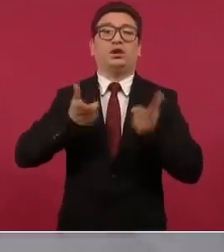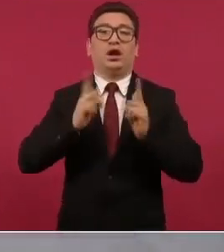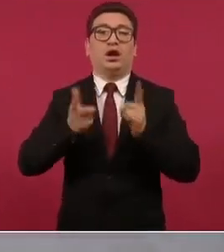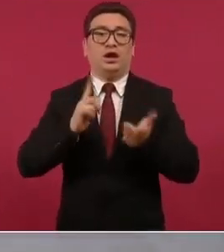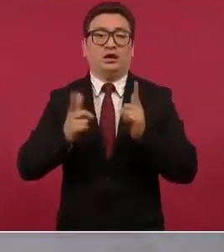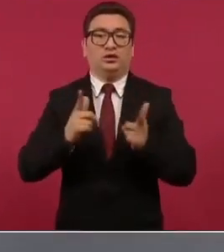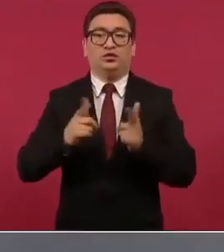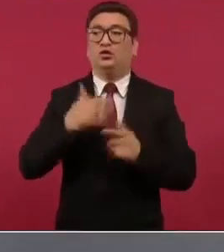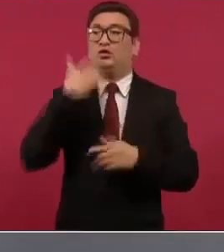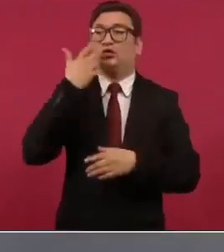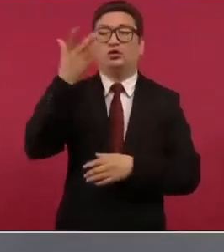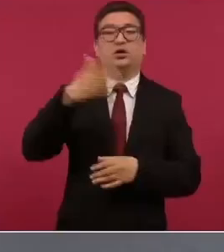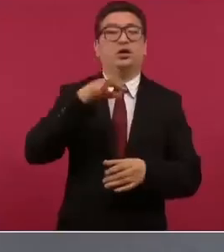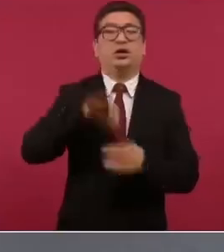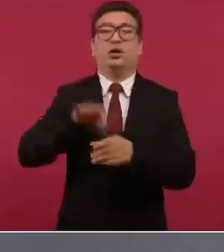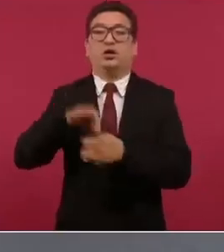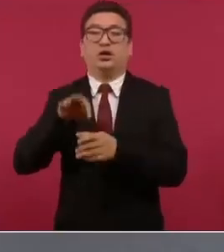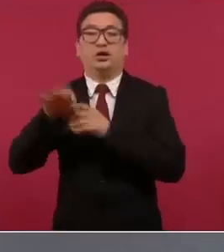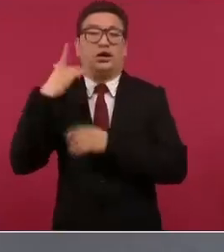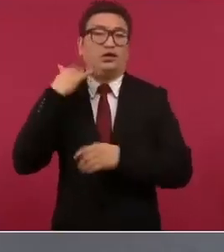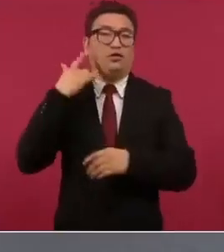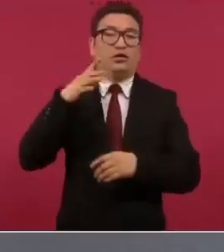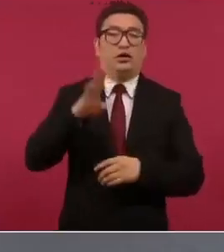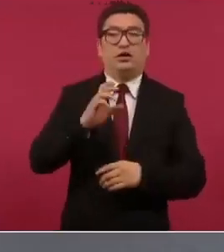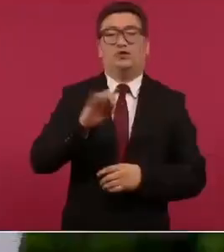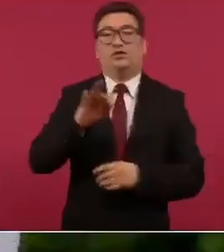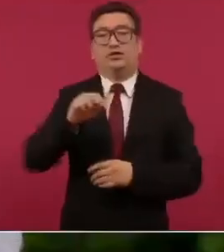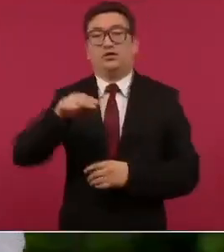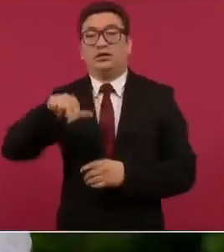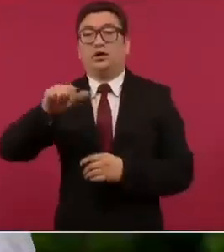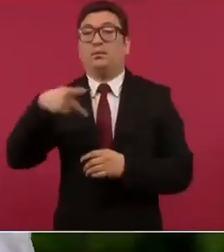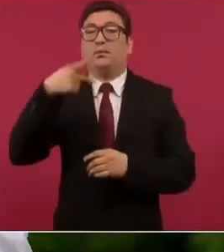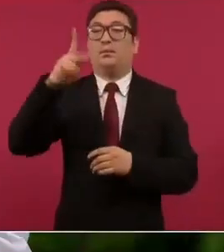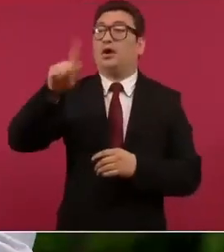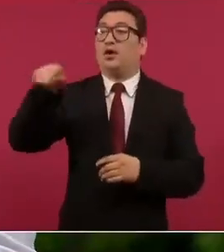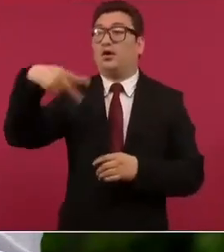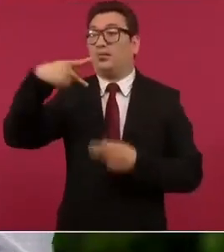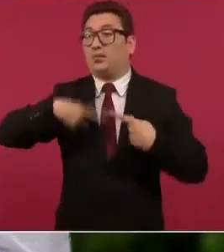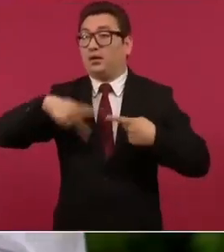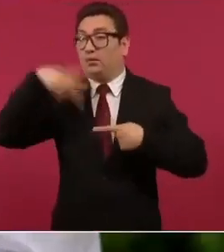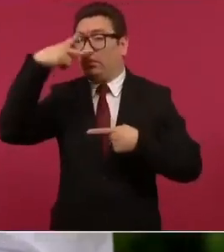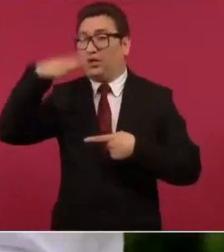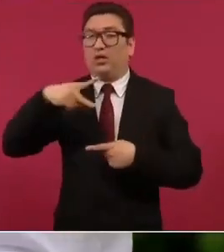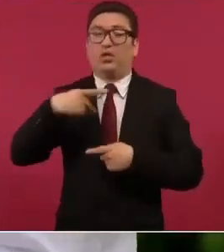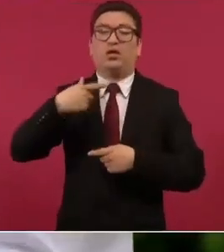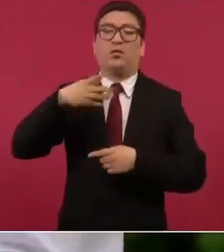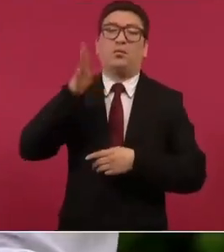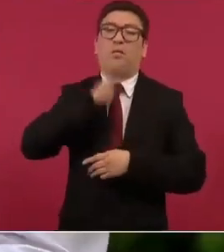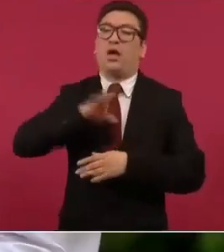quiero el voto en California pero hablo mal de los mexicanos